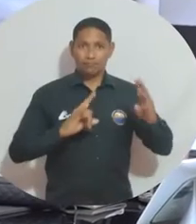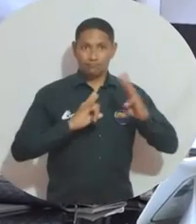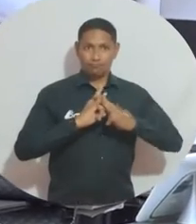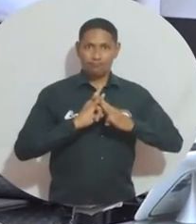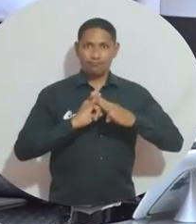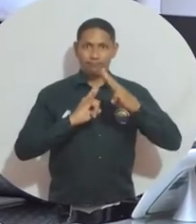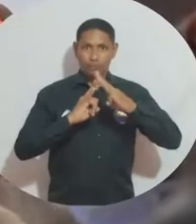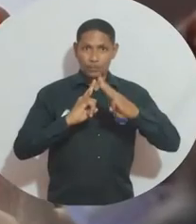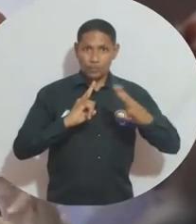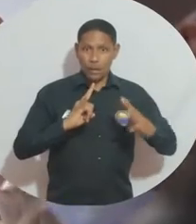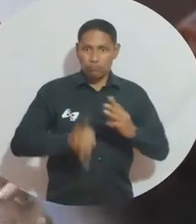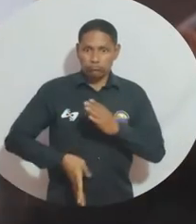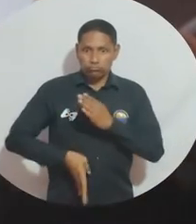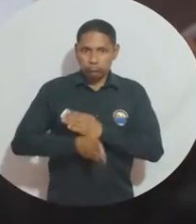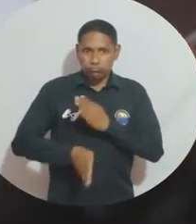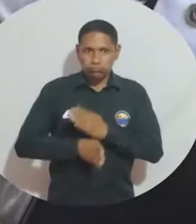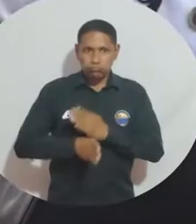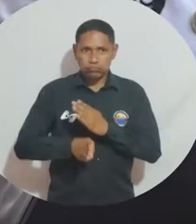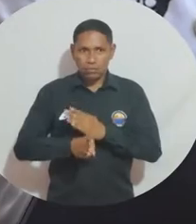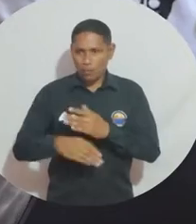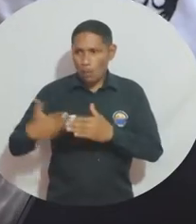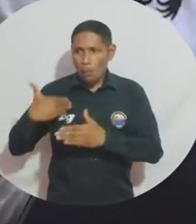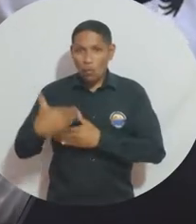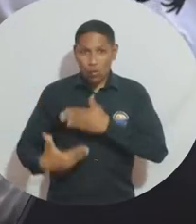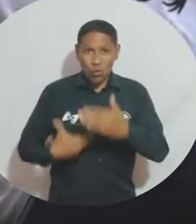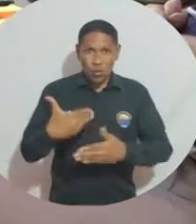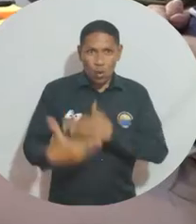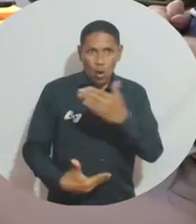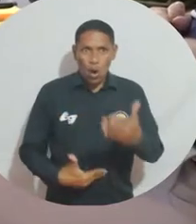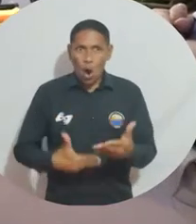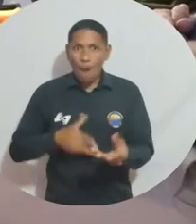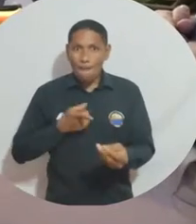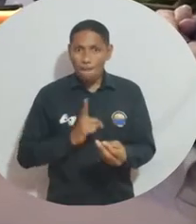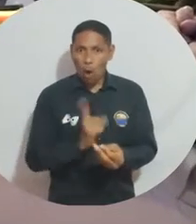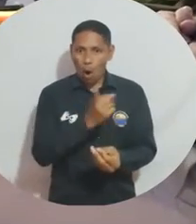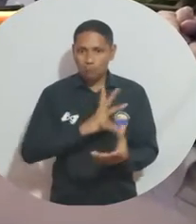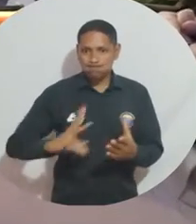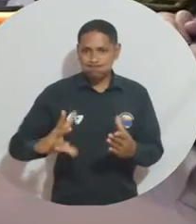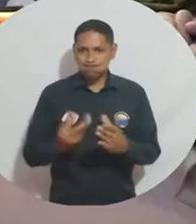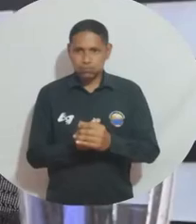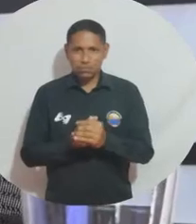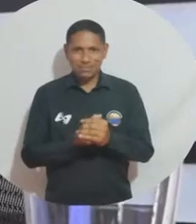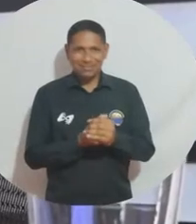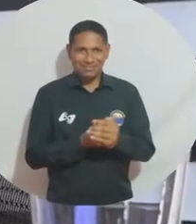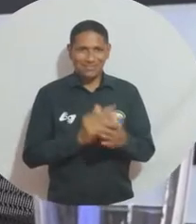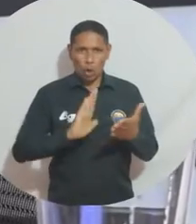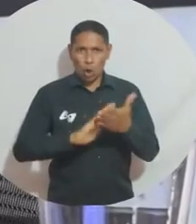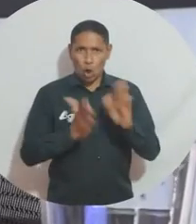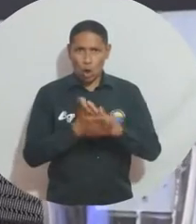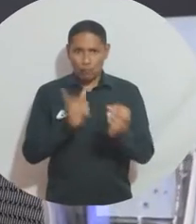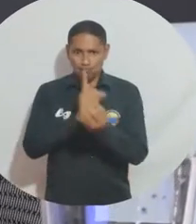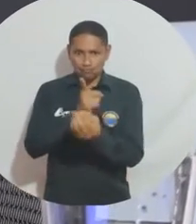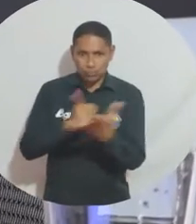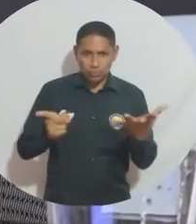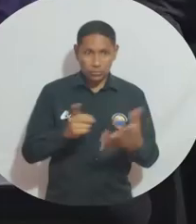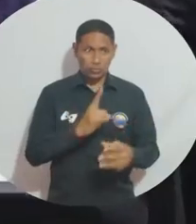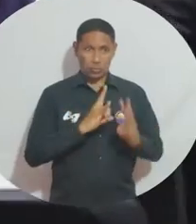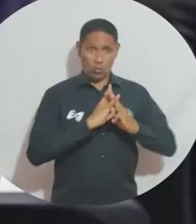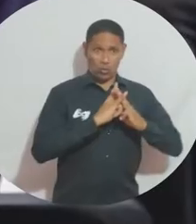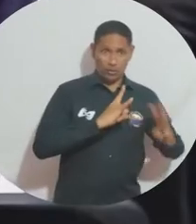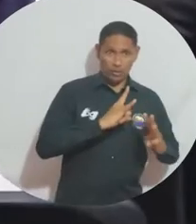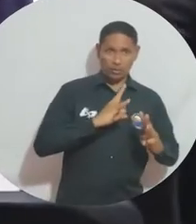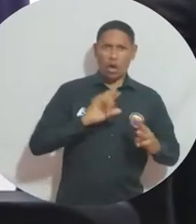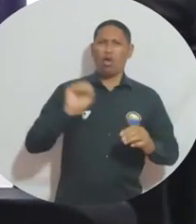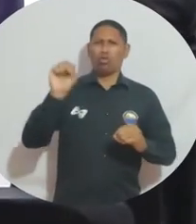La Universidad del Magdalena continúa con el compromiso en los procesos y políticas de inclusión que cobijan a la comunidad diversa no sólo del alma